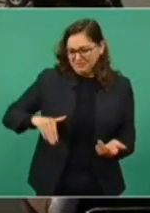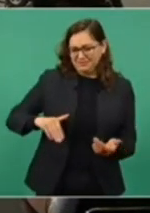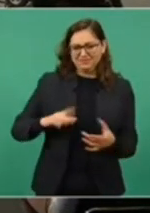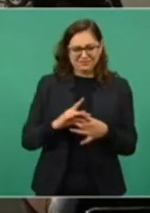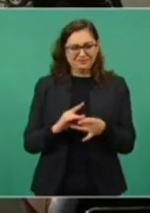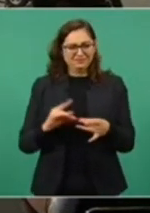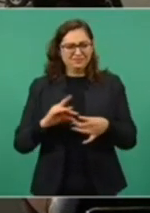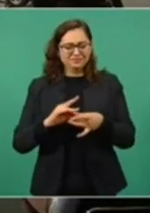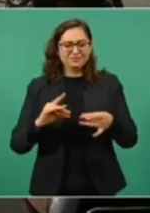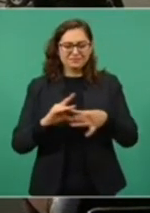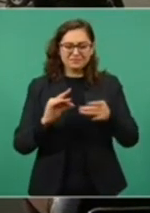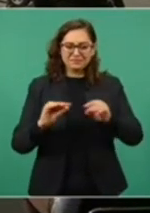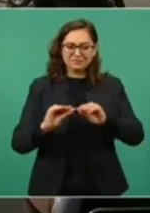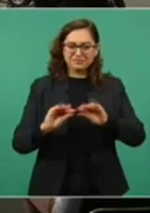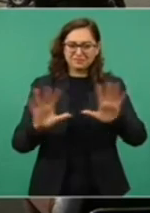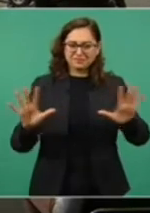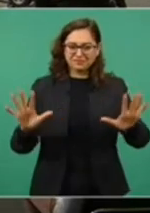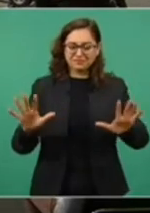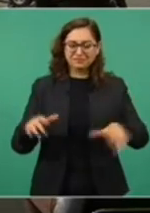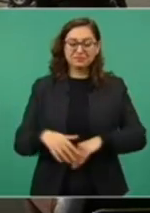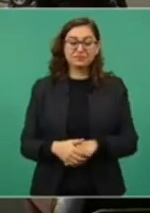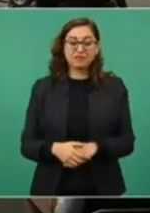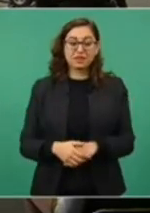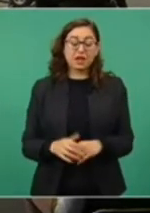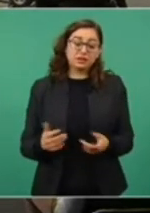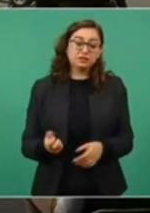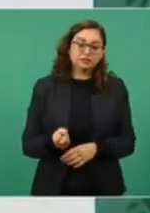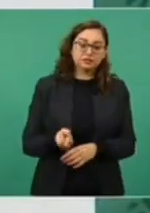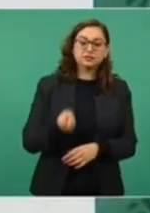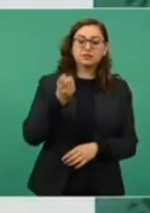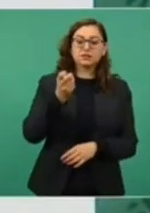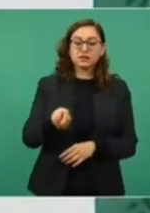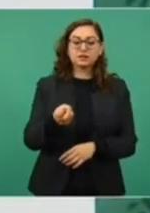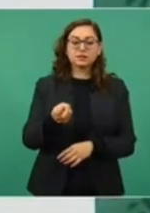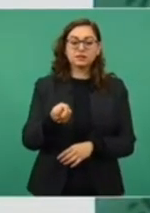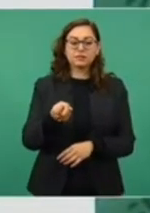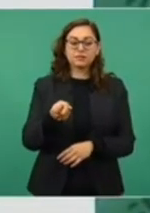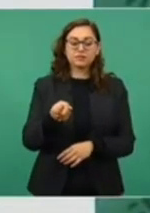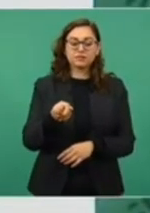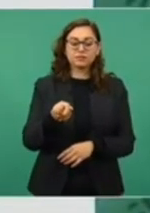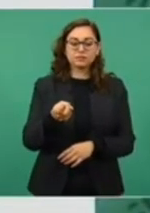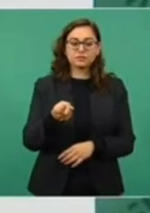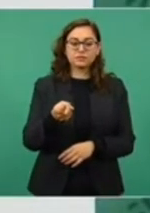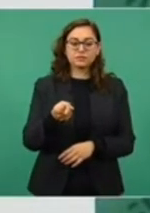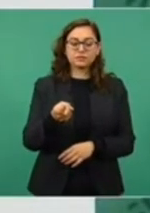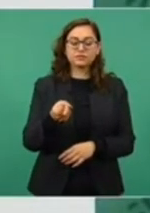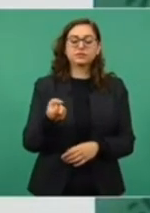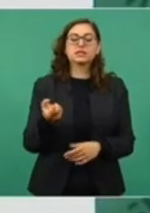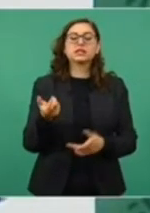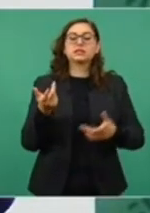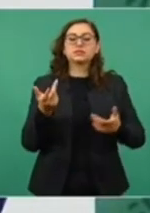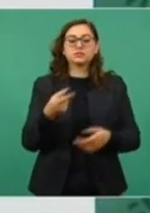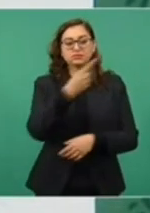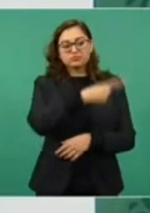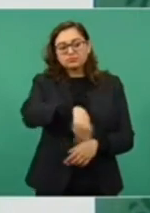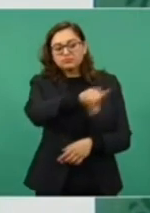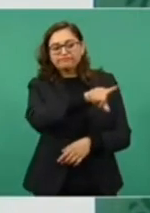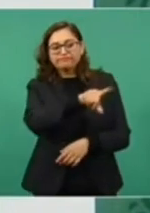¿cómo contrarrestamos